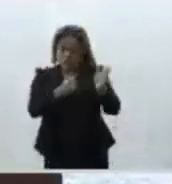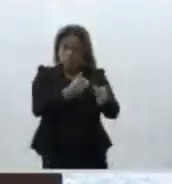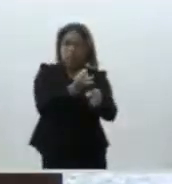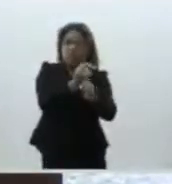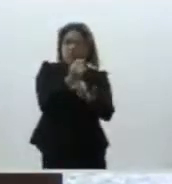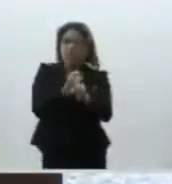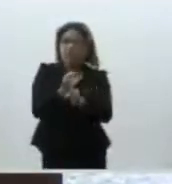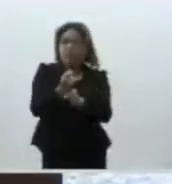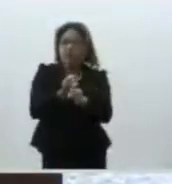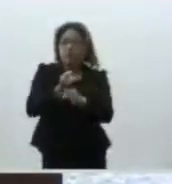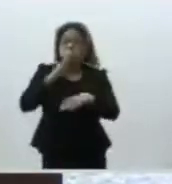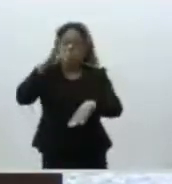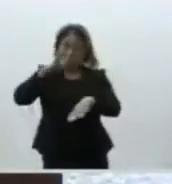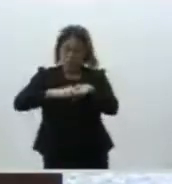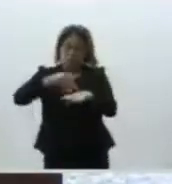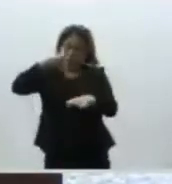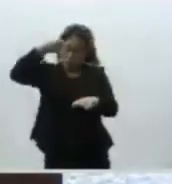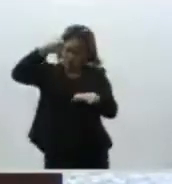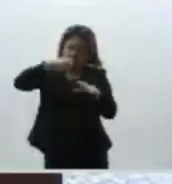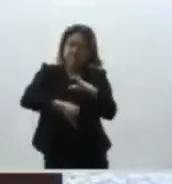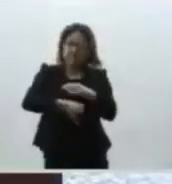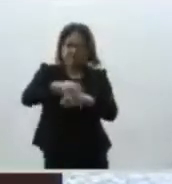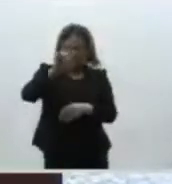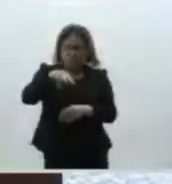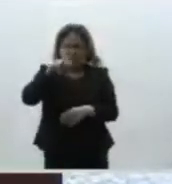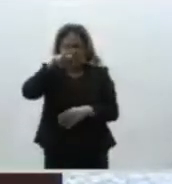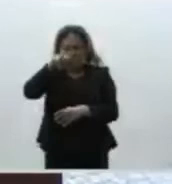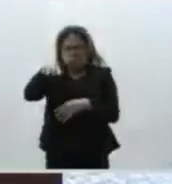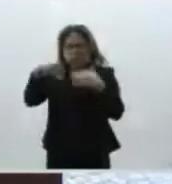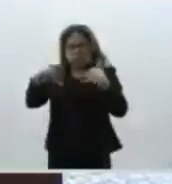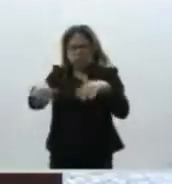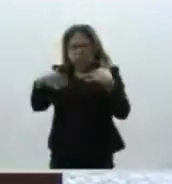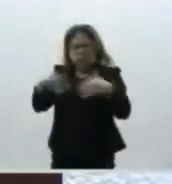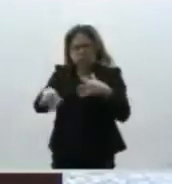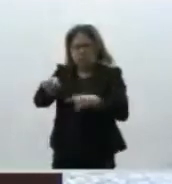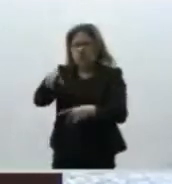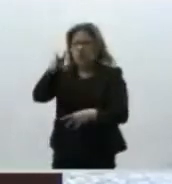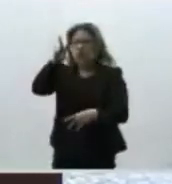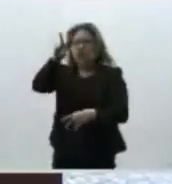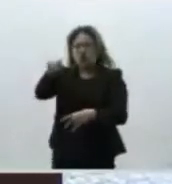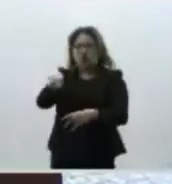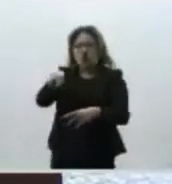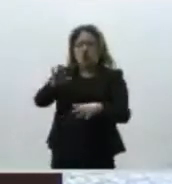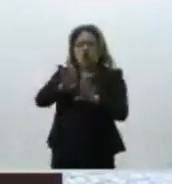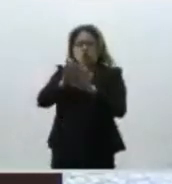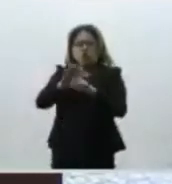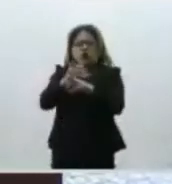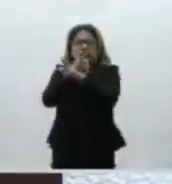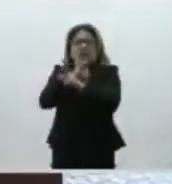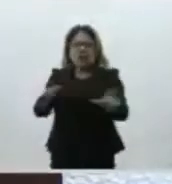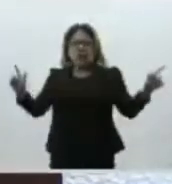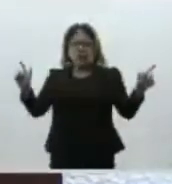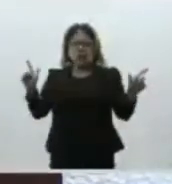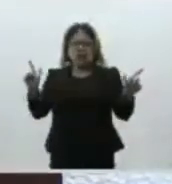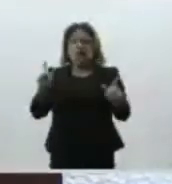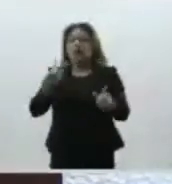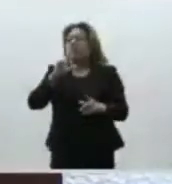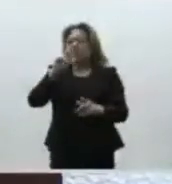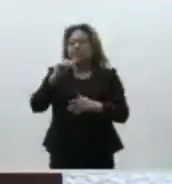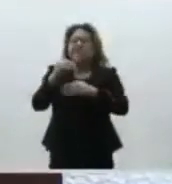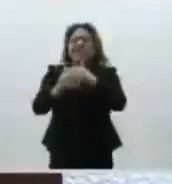investigación mayor porque precisamente se violentaba este principio de no reformar impeyos no puede